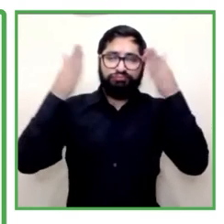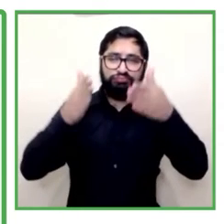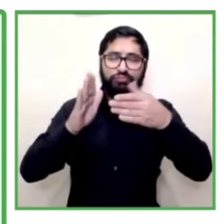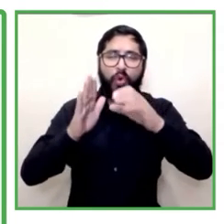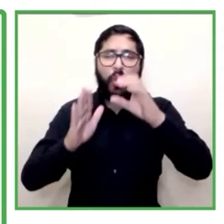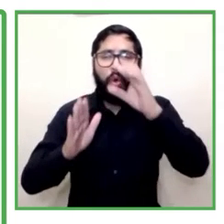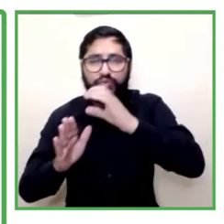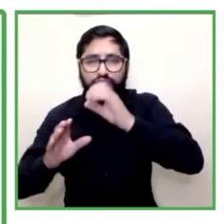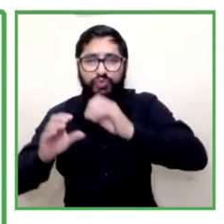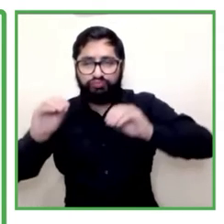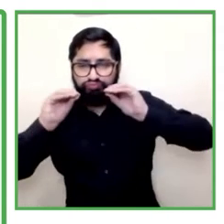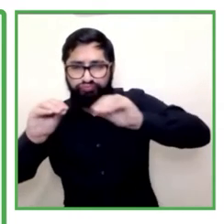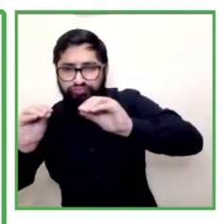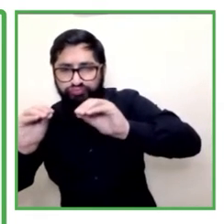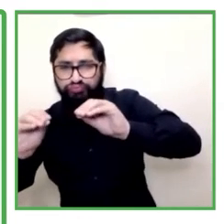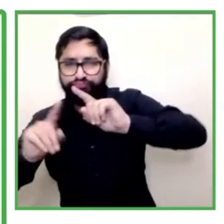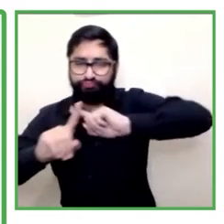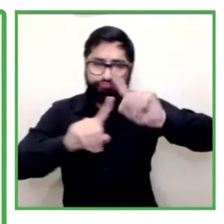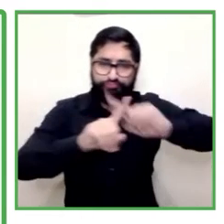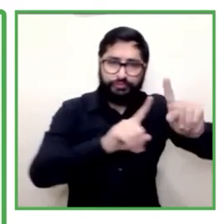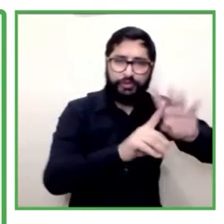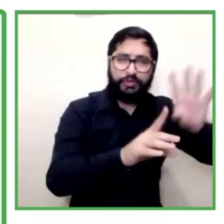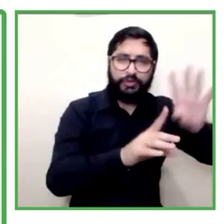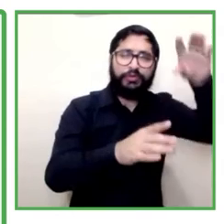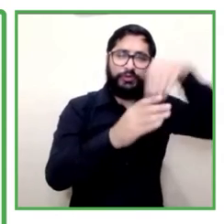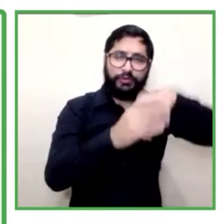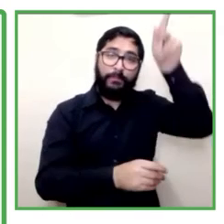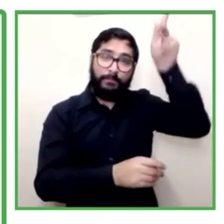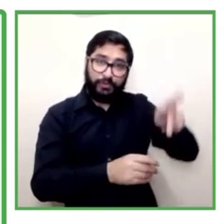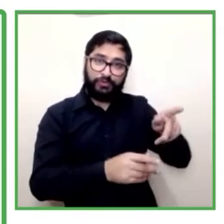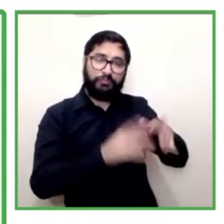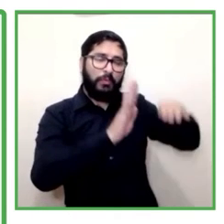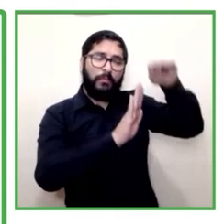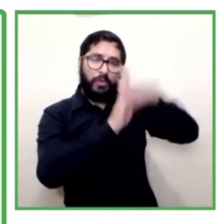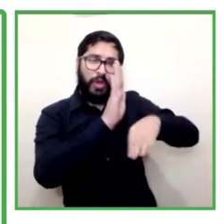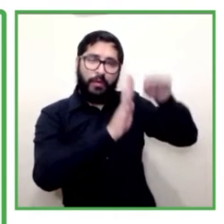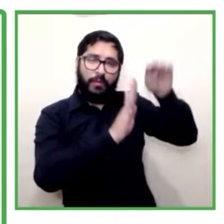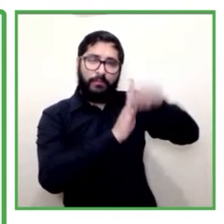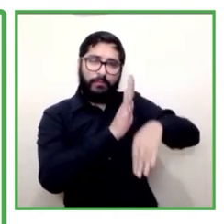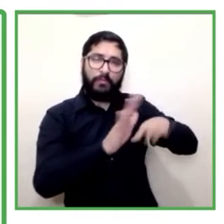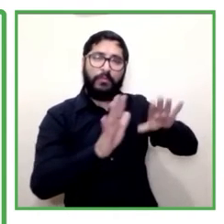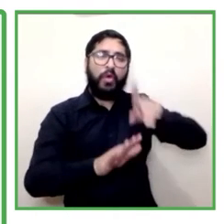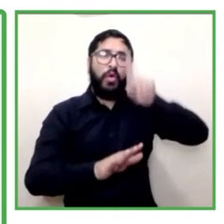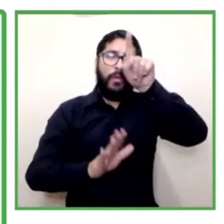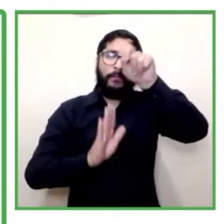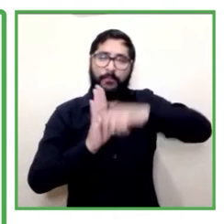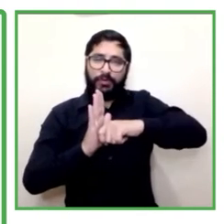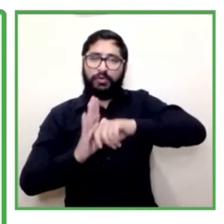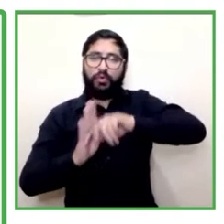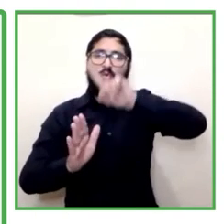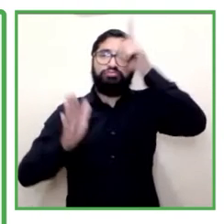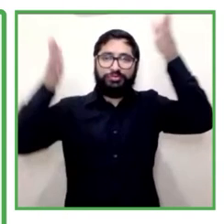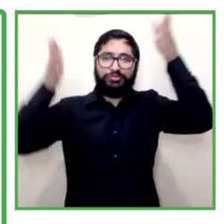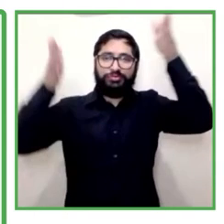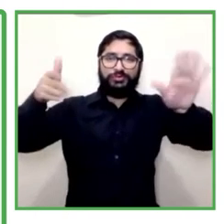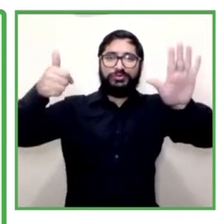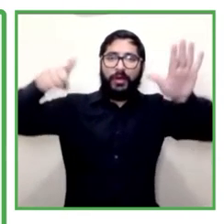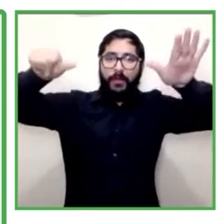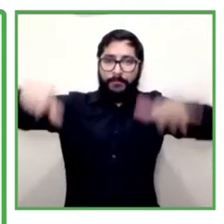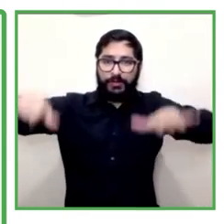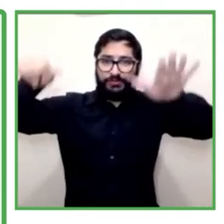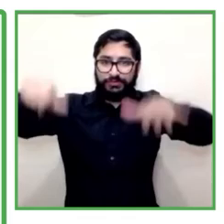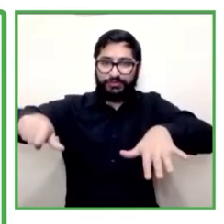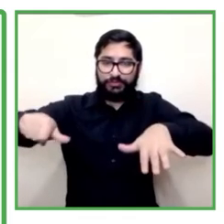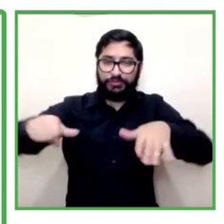programas que duran seis meses para que nuestros aspirantes y aprendices con discapacidad logren adquirir las competencias